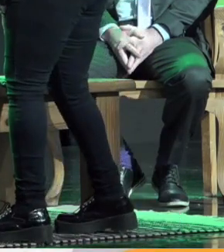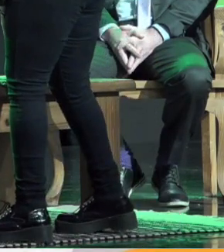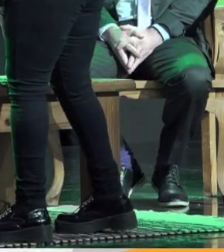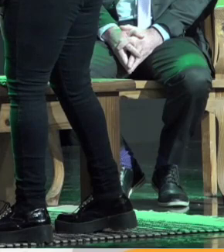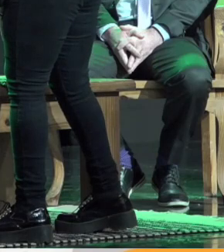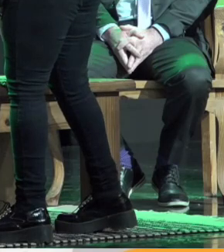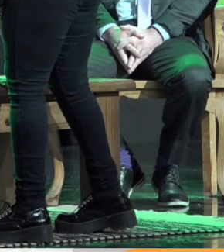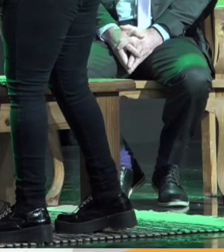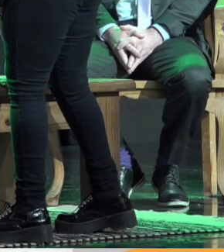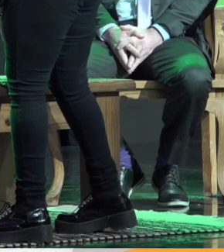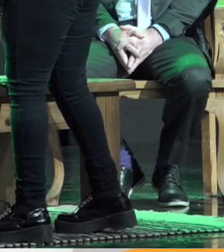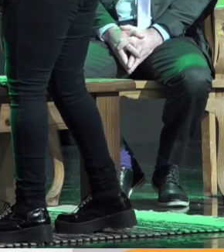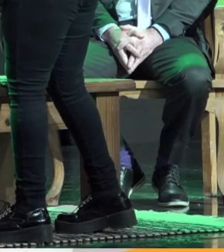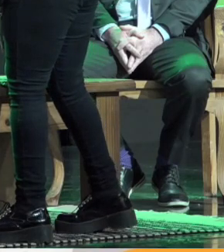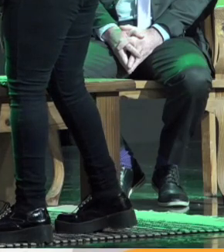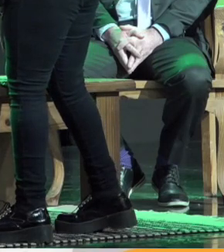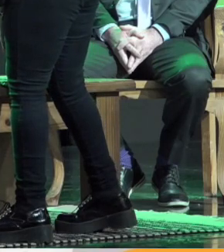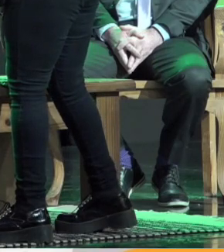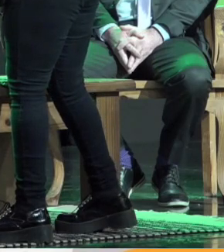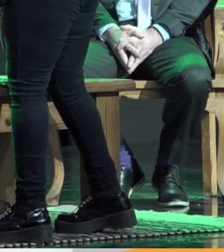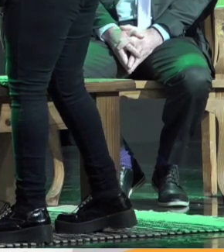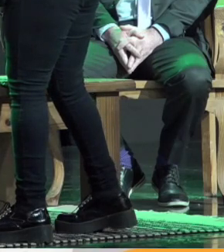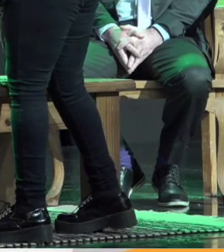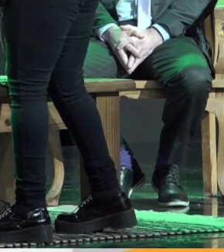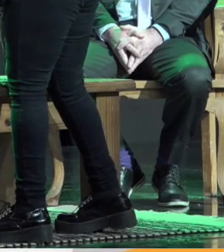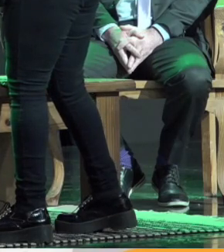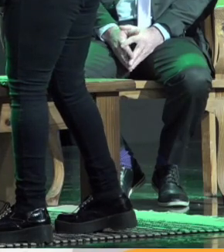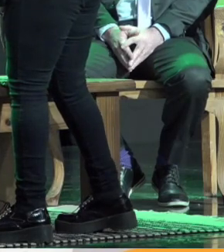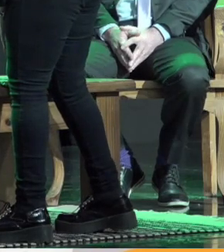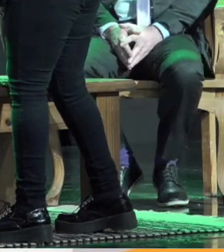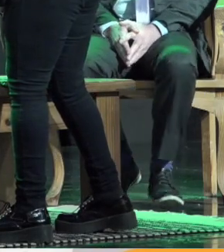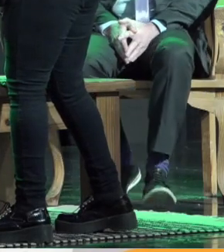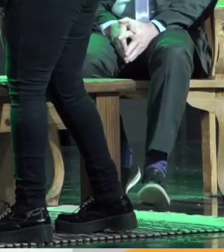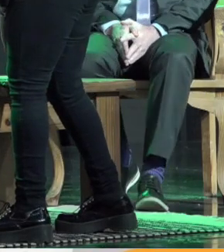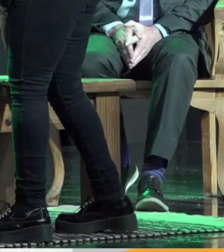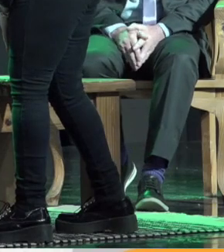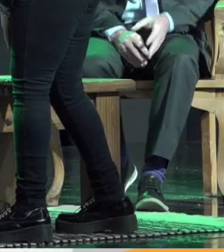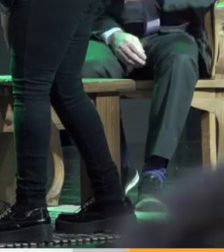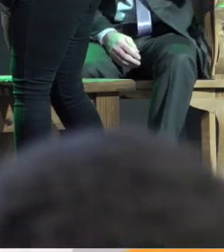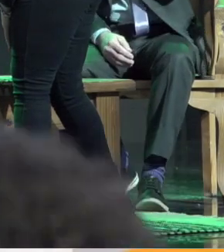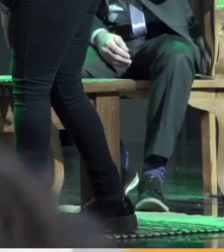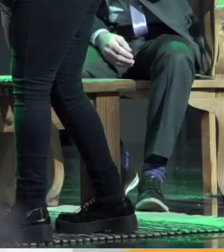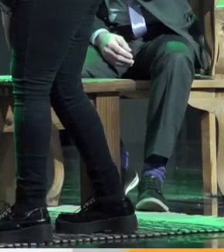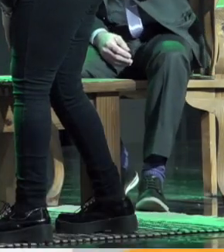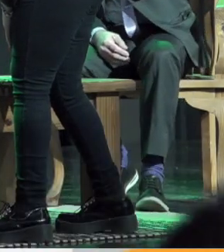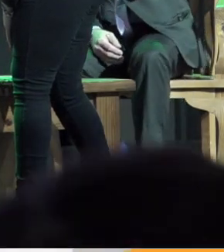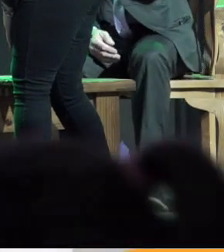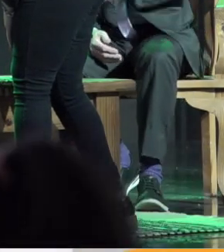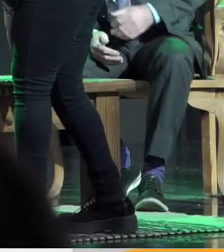el señor Facundo nos va a disertar sobre la quema de caña en la provincia de Tucumán